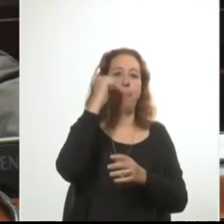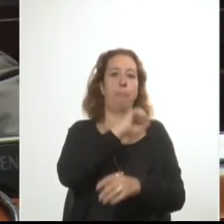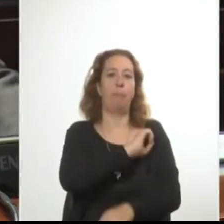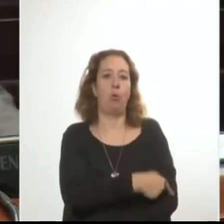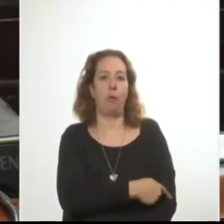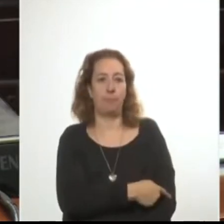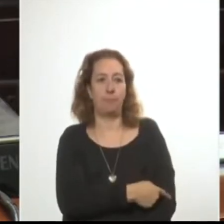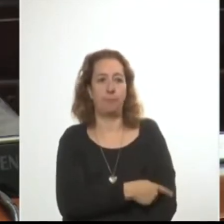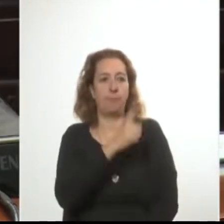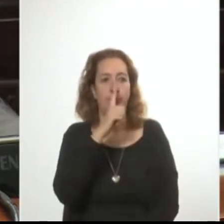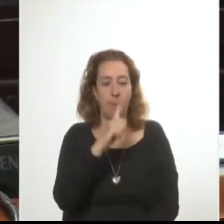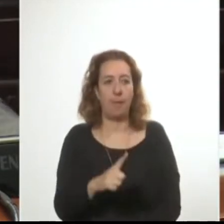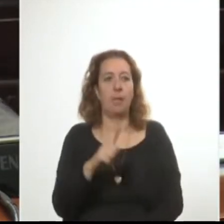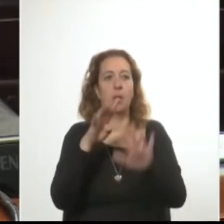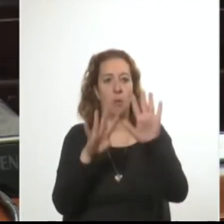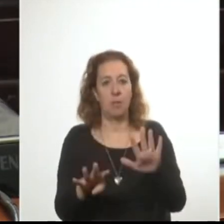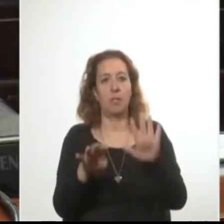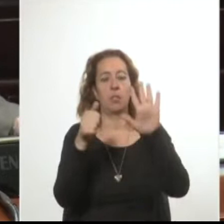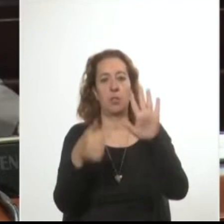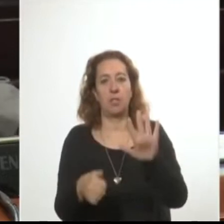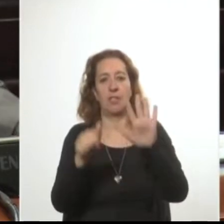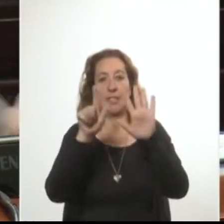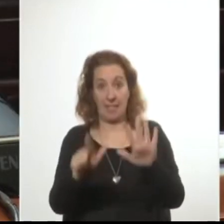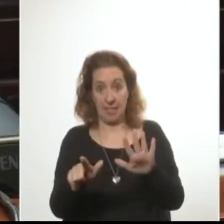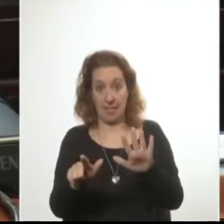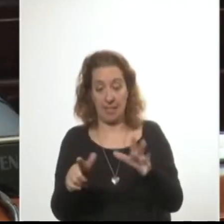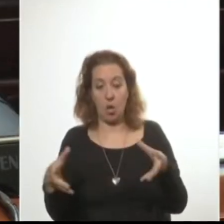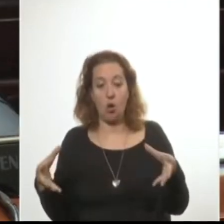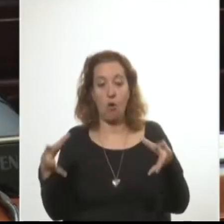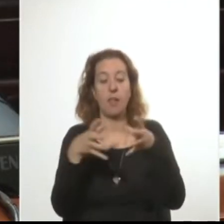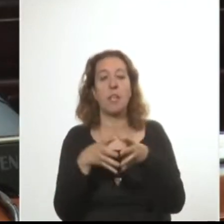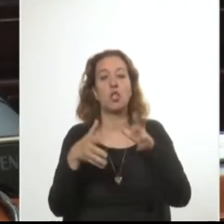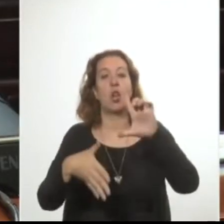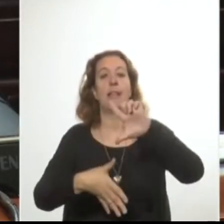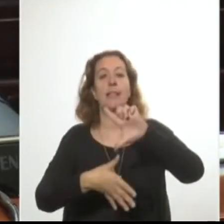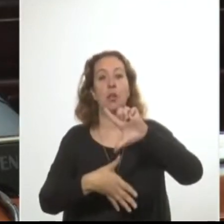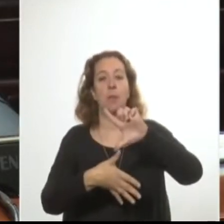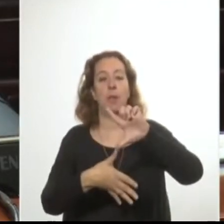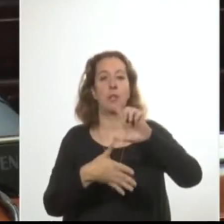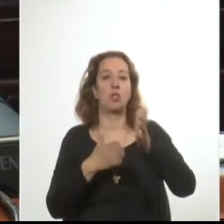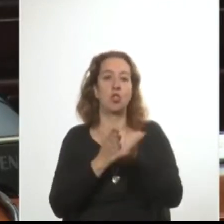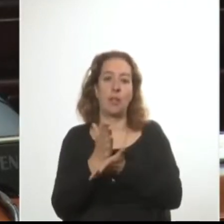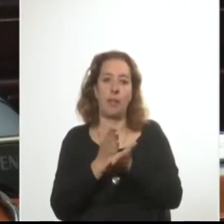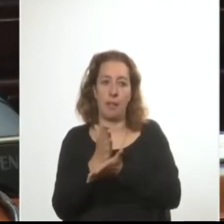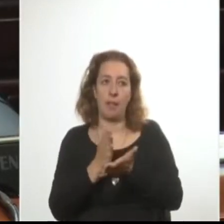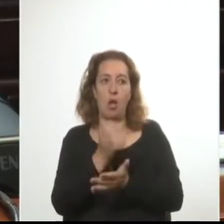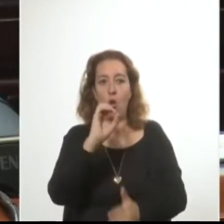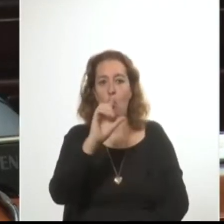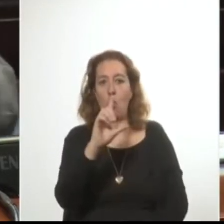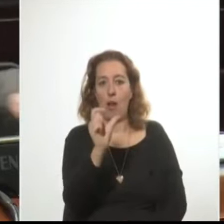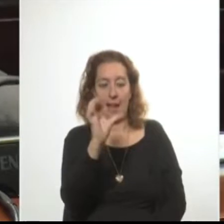En 1967, la Organización Latinoamericana de Solidaridad, la OLAS,